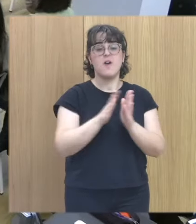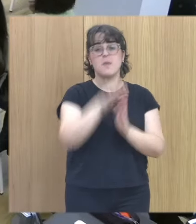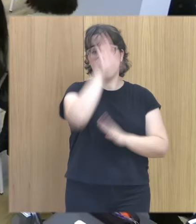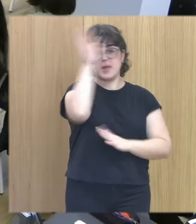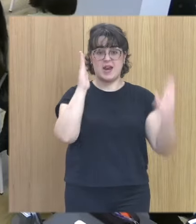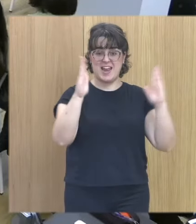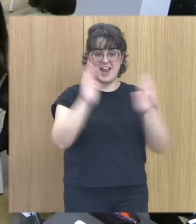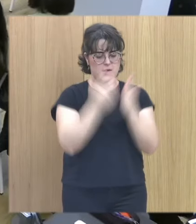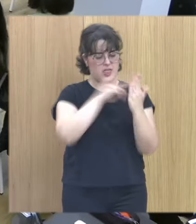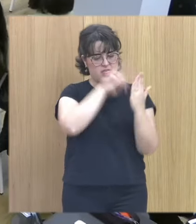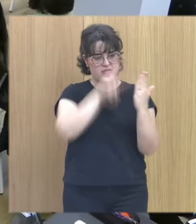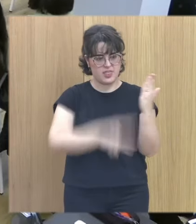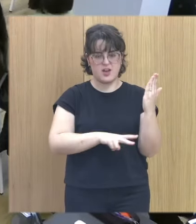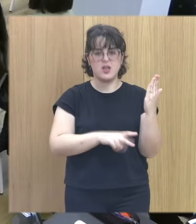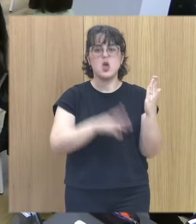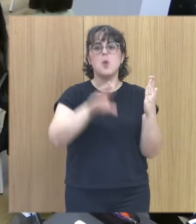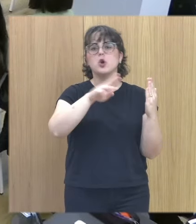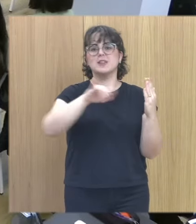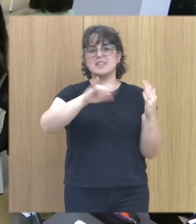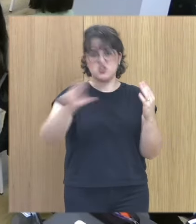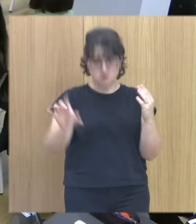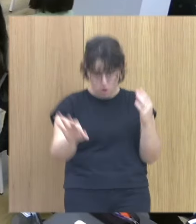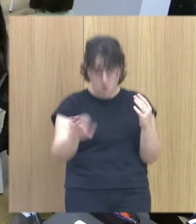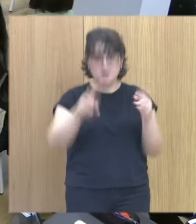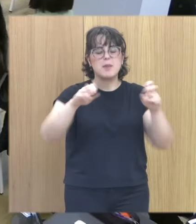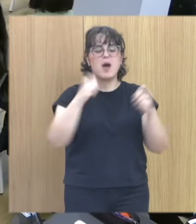libro de don Javier Urra Portillo sobre abuso sexual